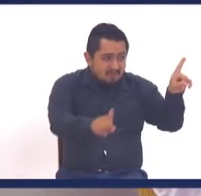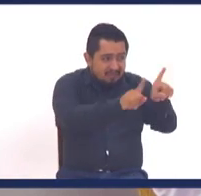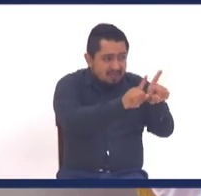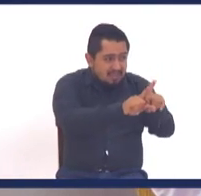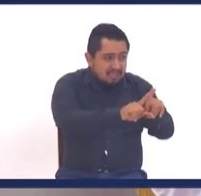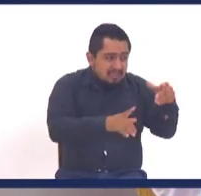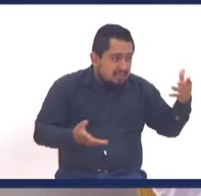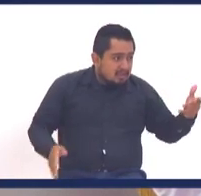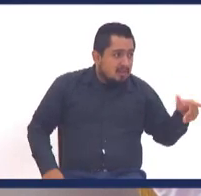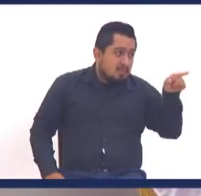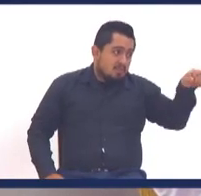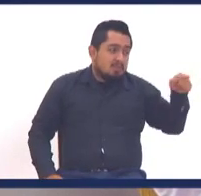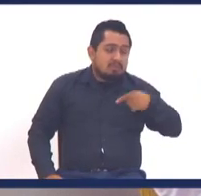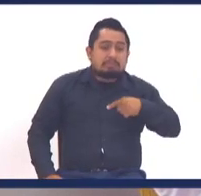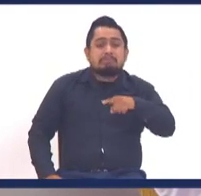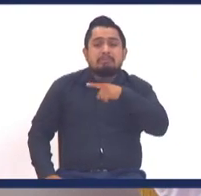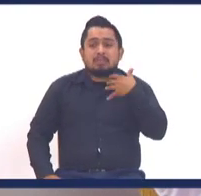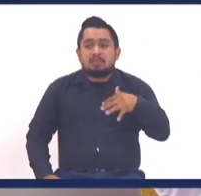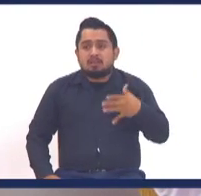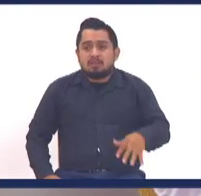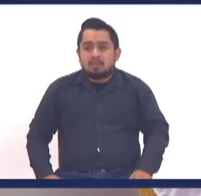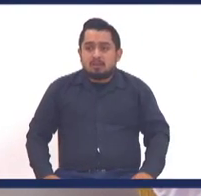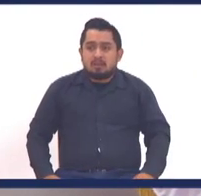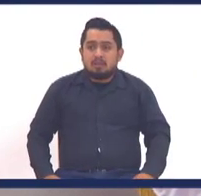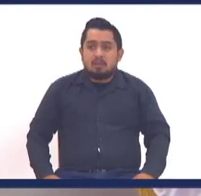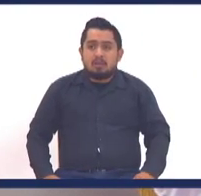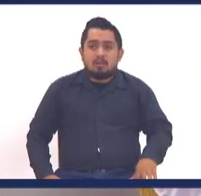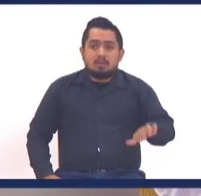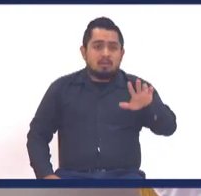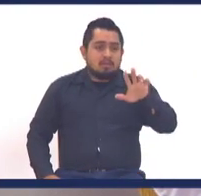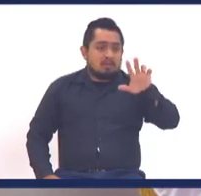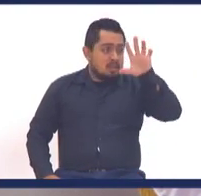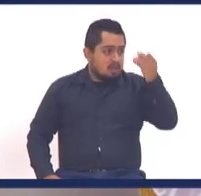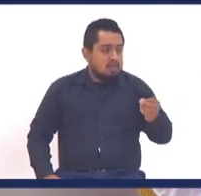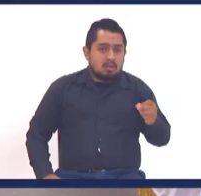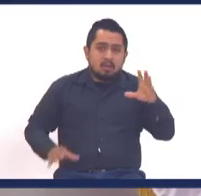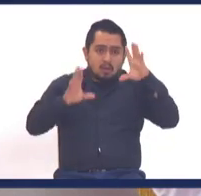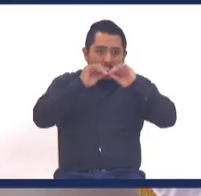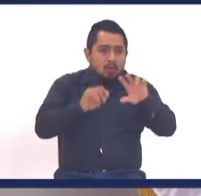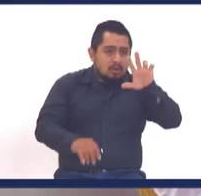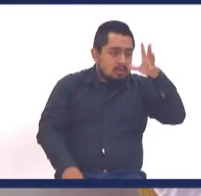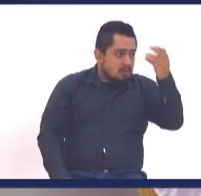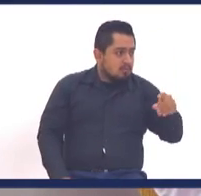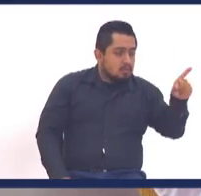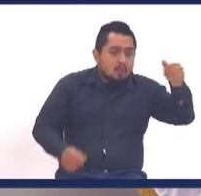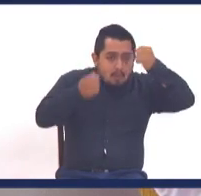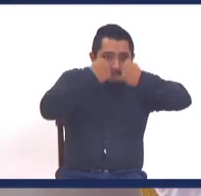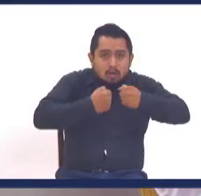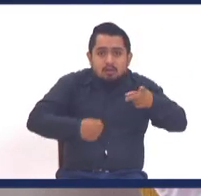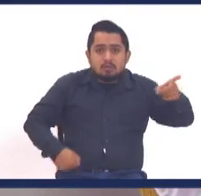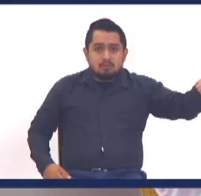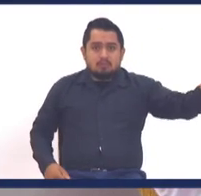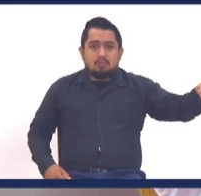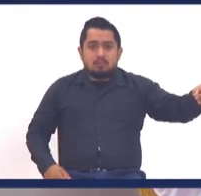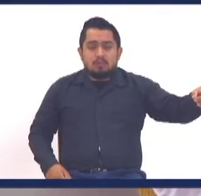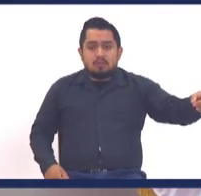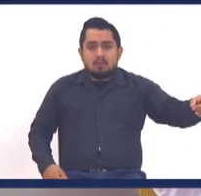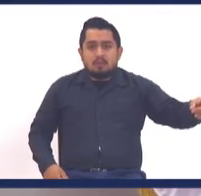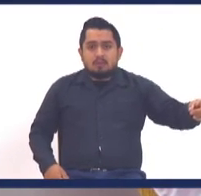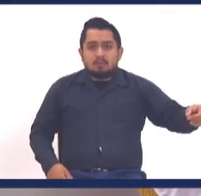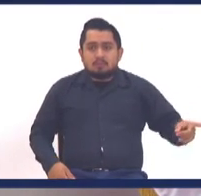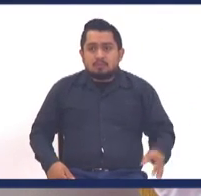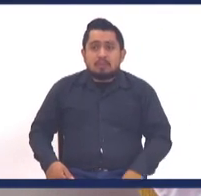quiera trabar del todo porque te va y ¿sabes cuántos días se echó? Igual que el Señor tres días y tres noches pero está en Bartolinas. En Bartolinas.